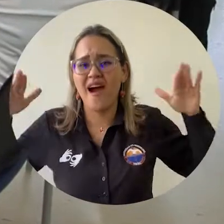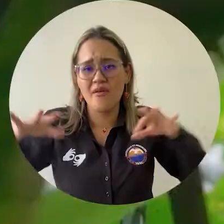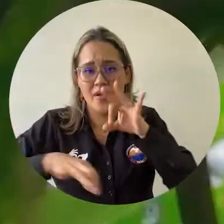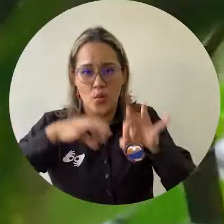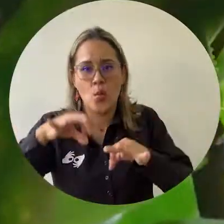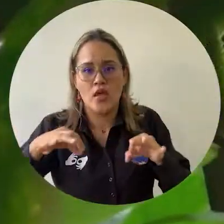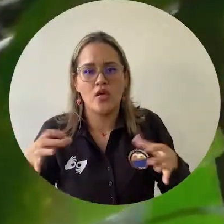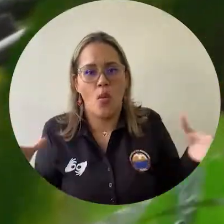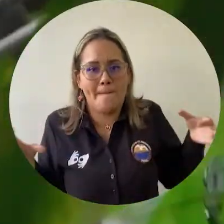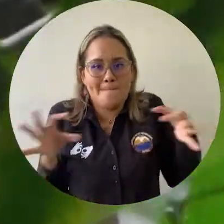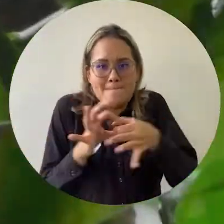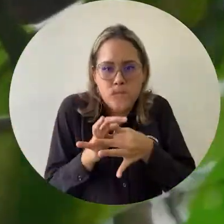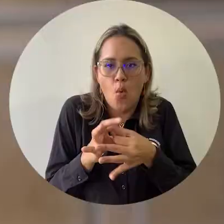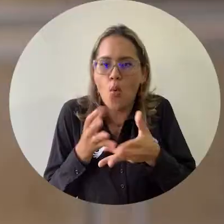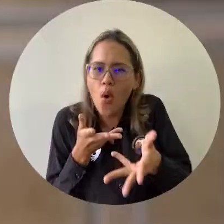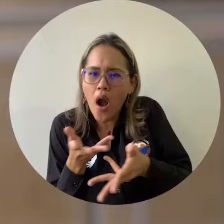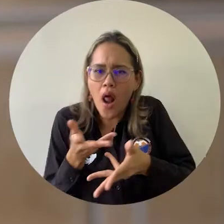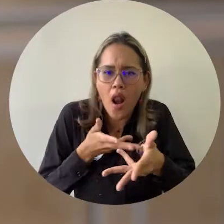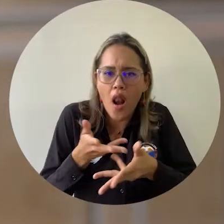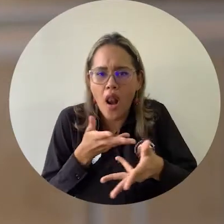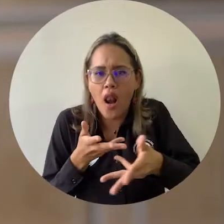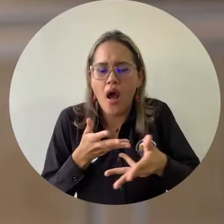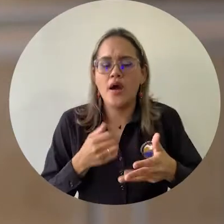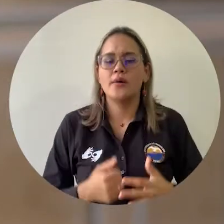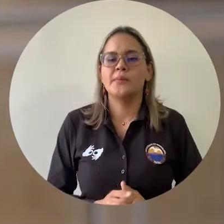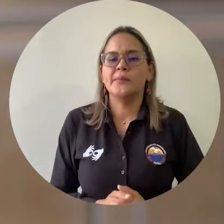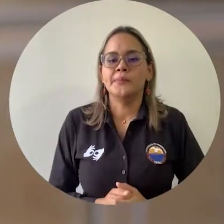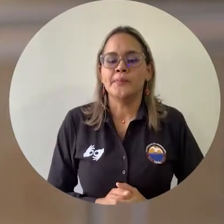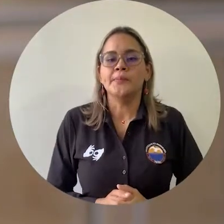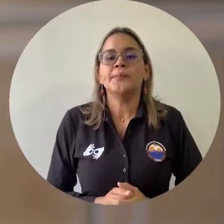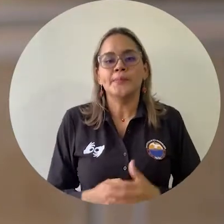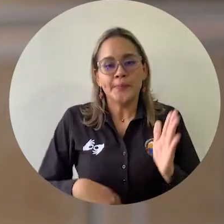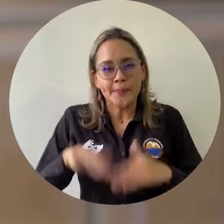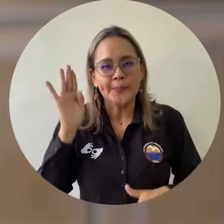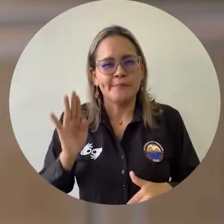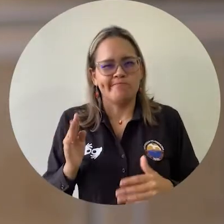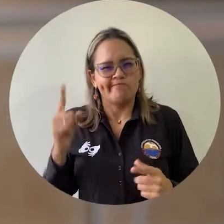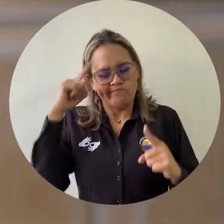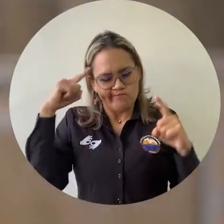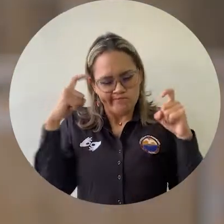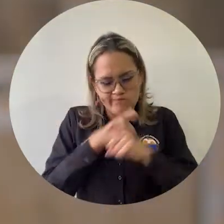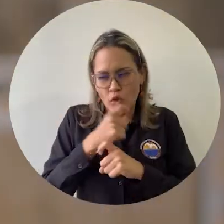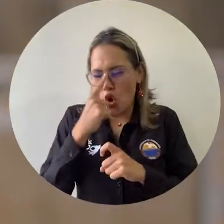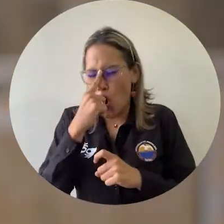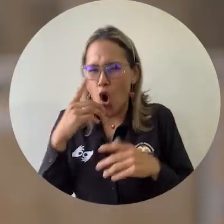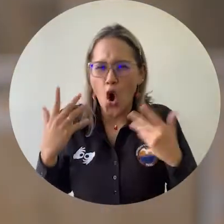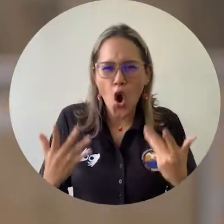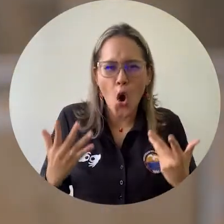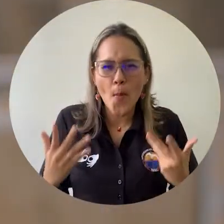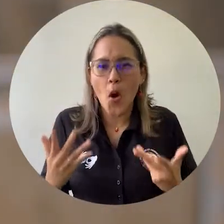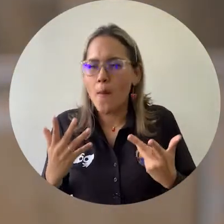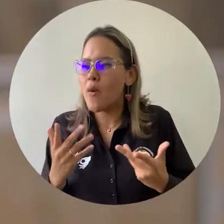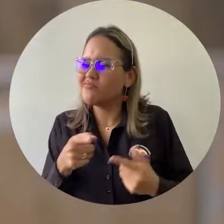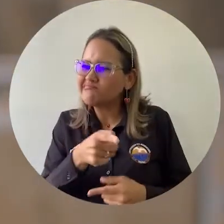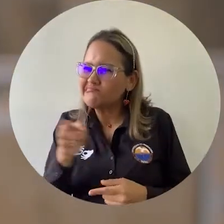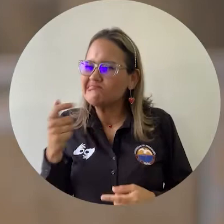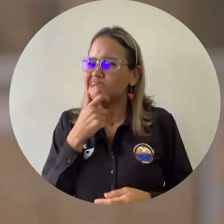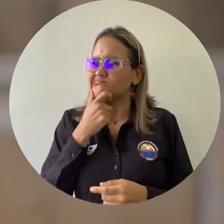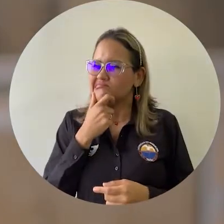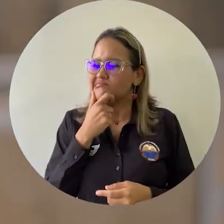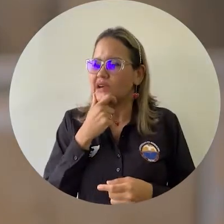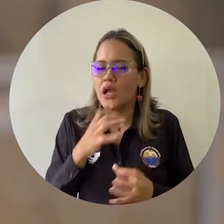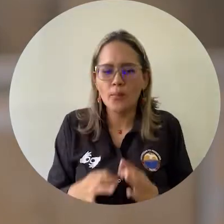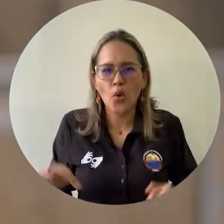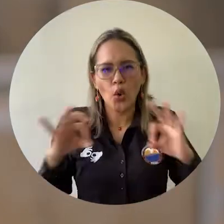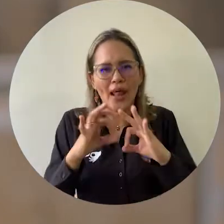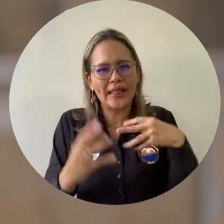de Observadores de Aves de Colombia. Complementar esa mirada con la visión desde las comunidades, integrar esas visiones y esas